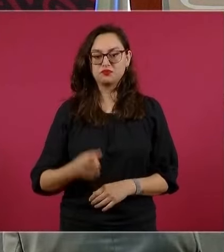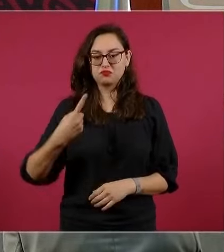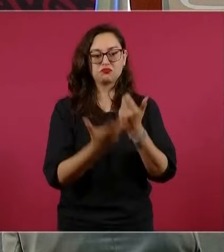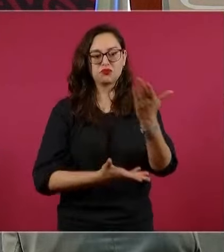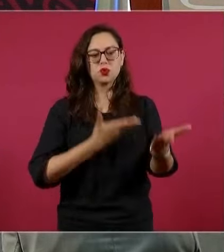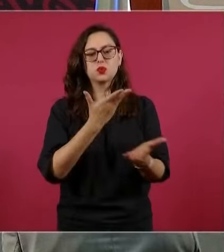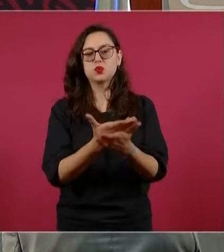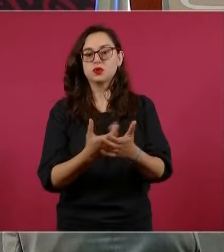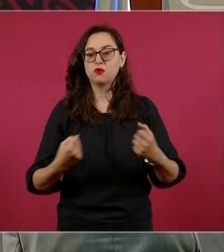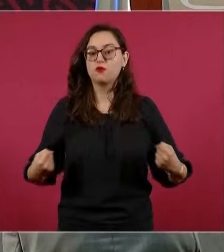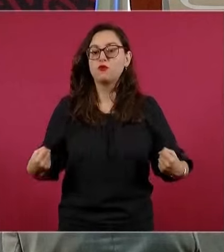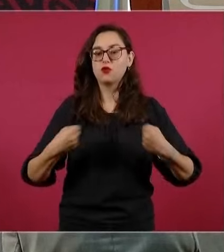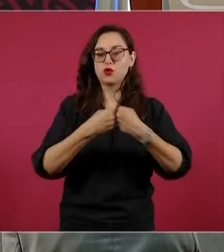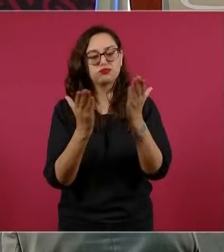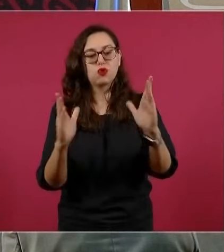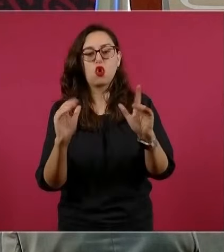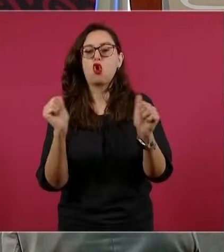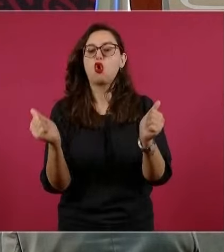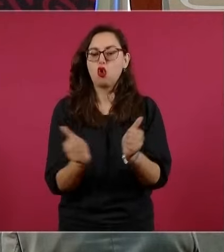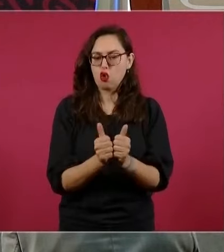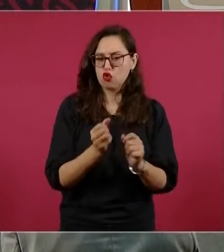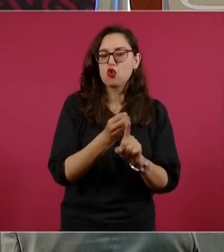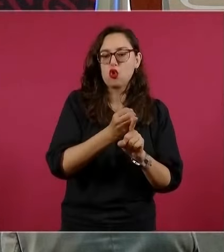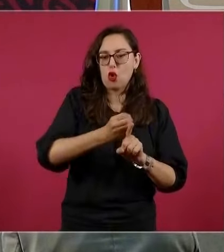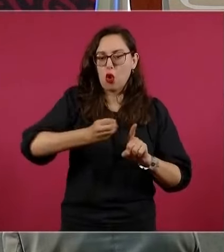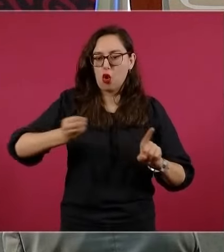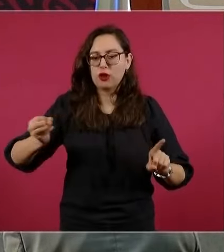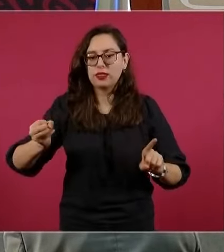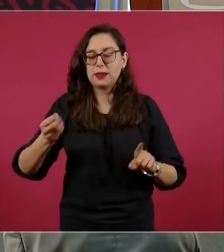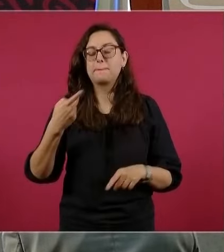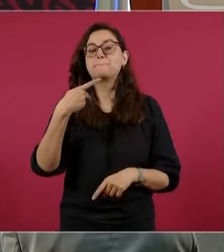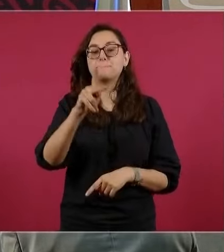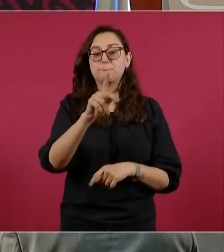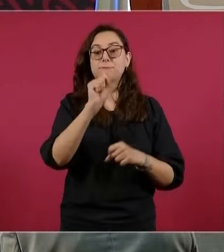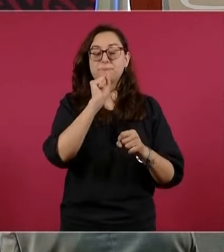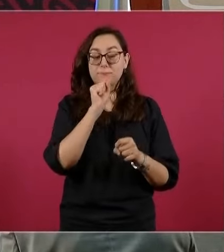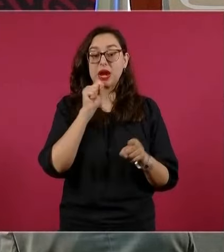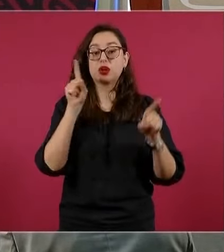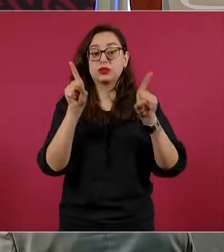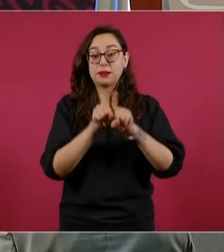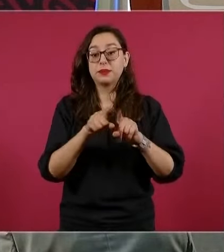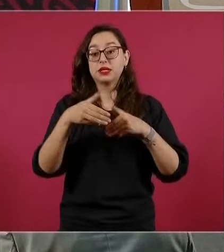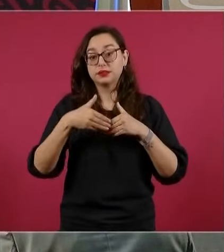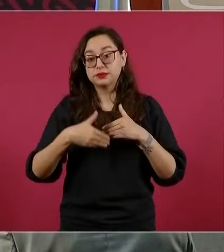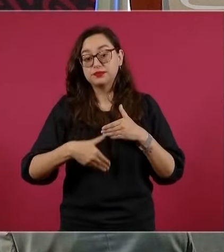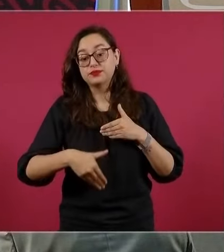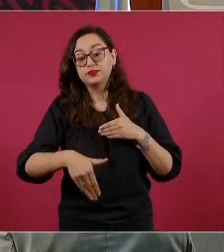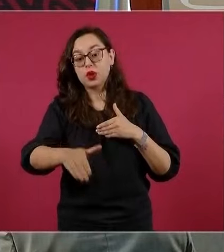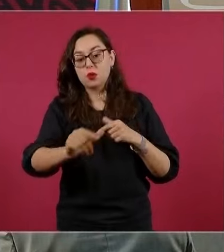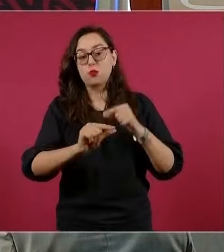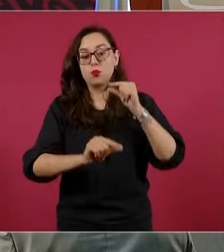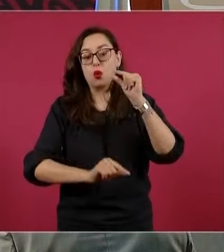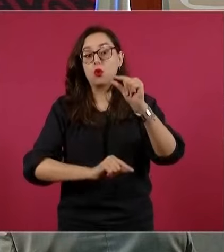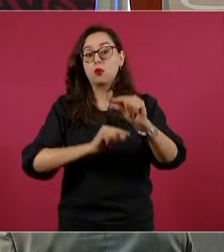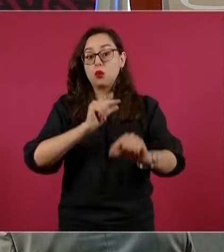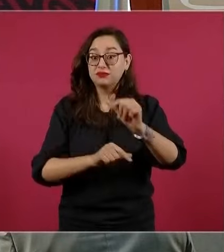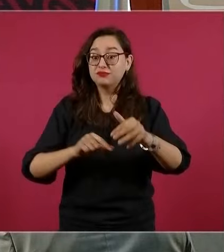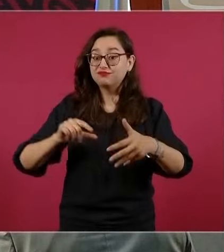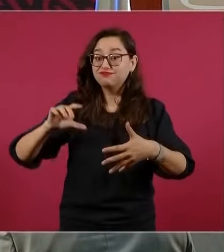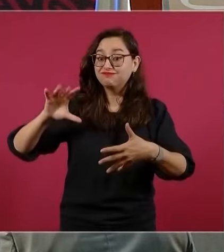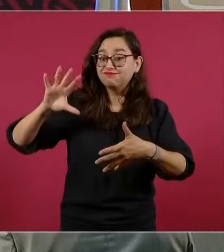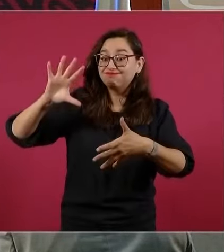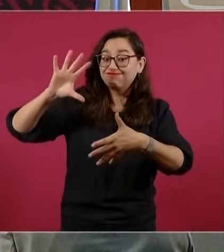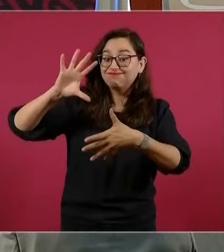fronteras en América del Norte, sino también buscar en lo sucesivo la integración económica y comercial